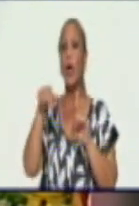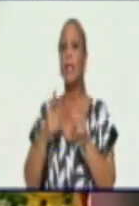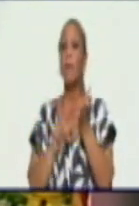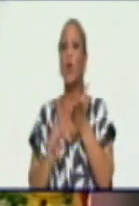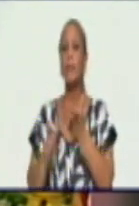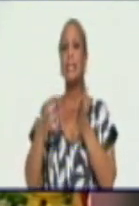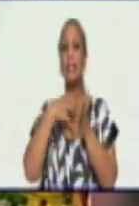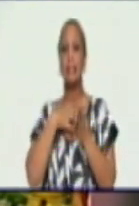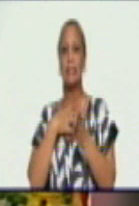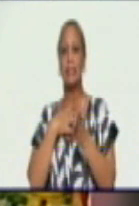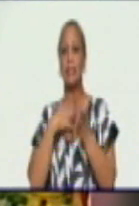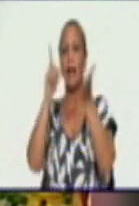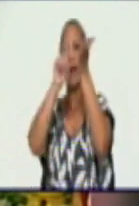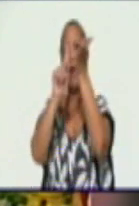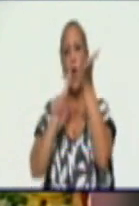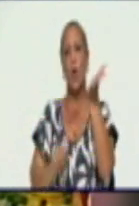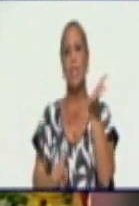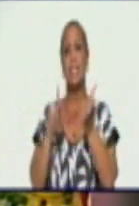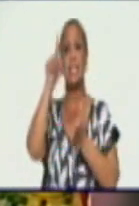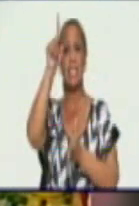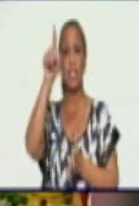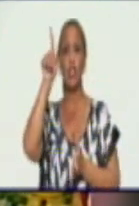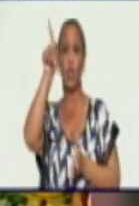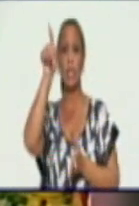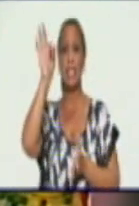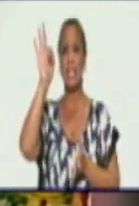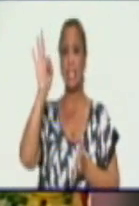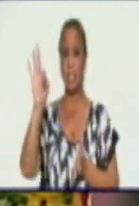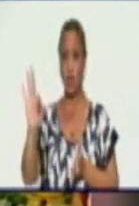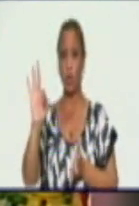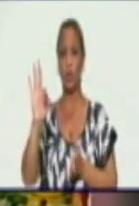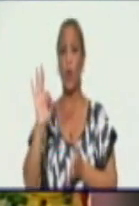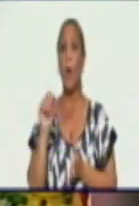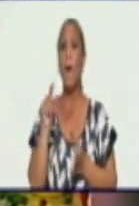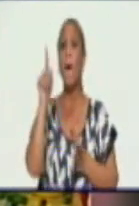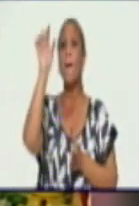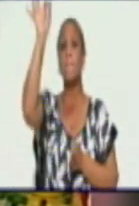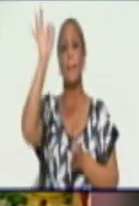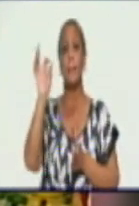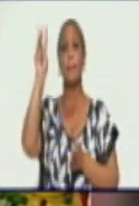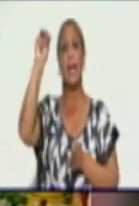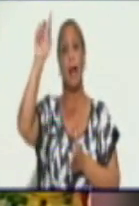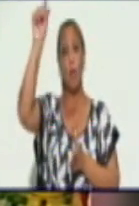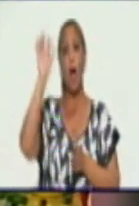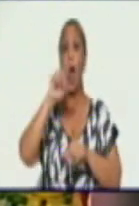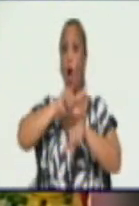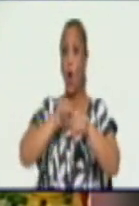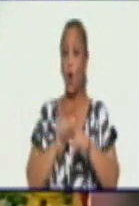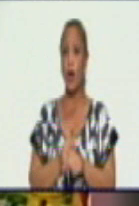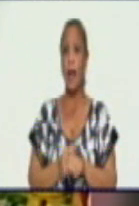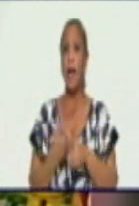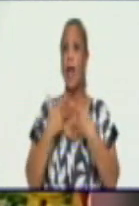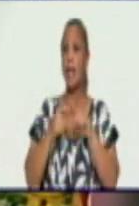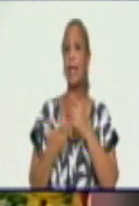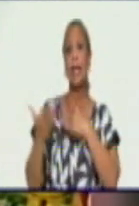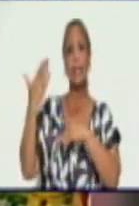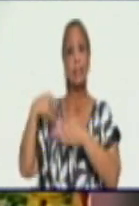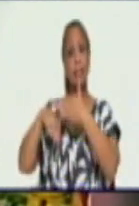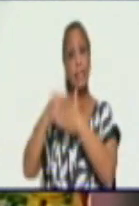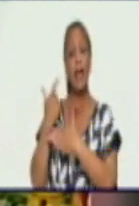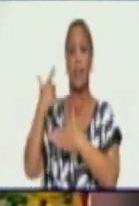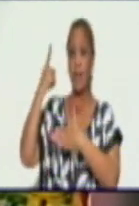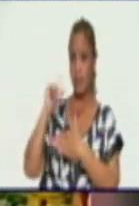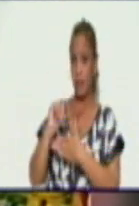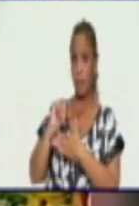consume demanda en el periodo pico 118 megahora, 118 megahora, y nosotros en el día de ayer, para